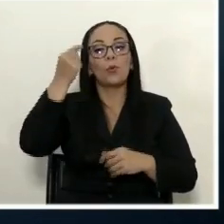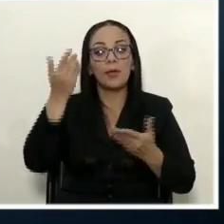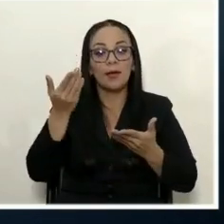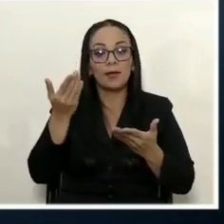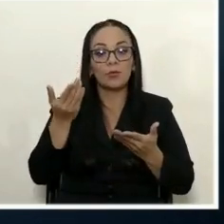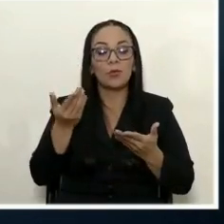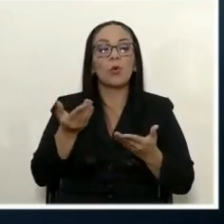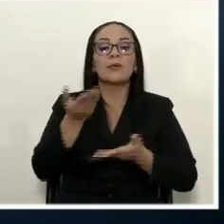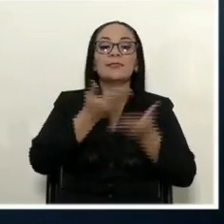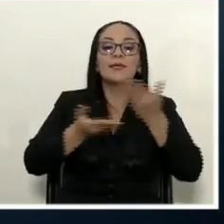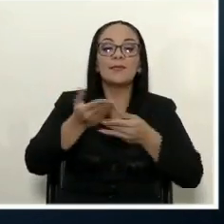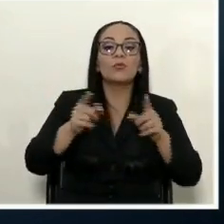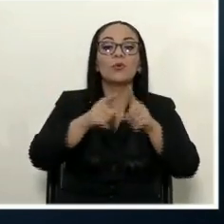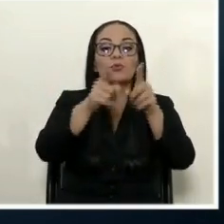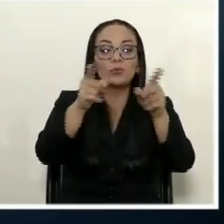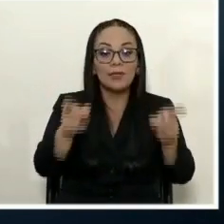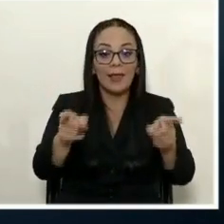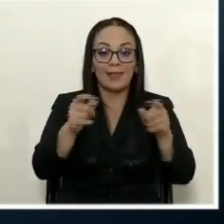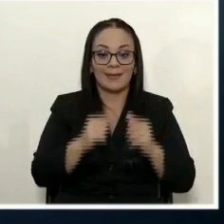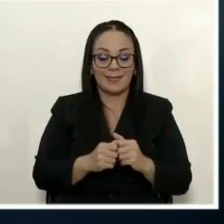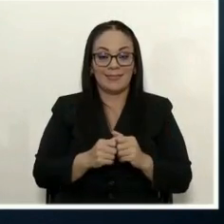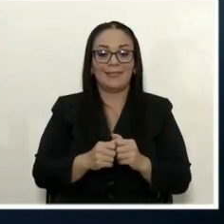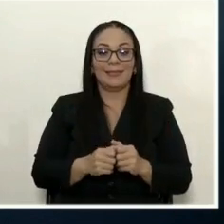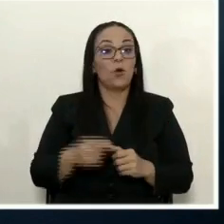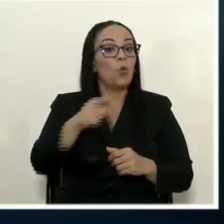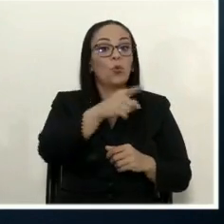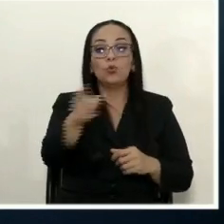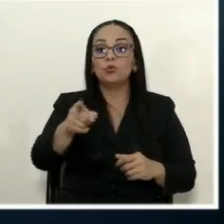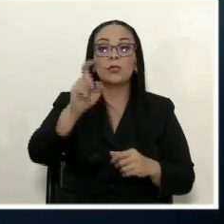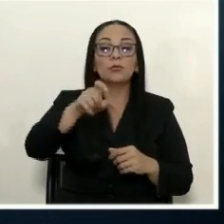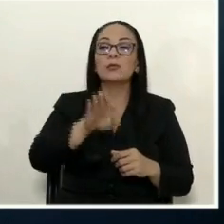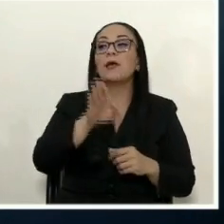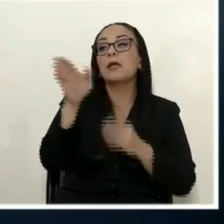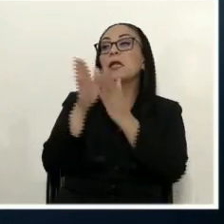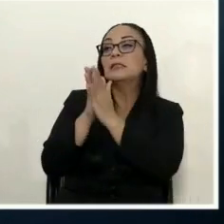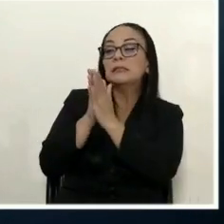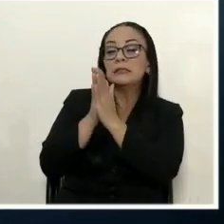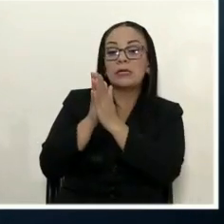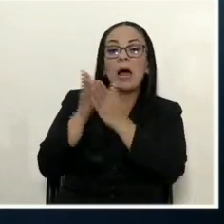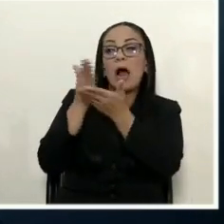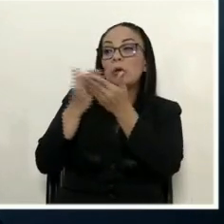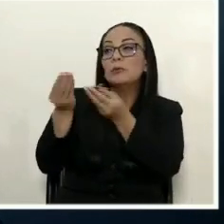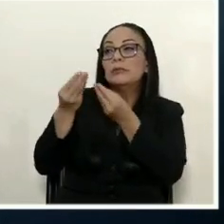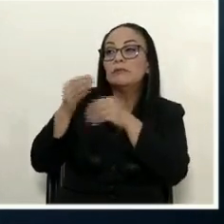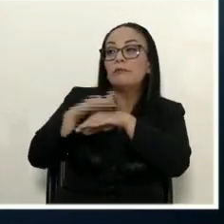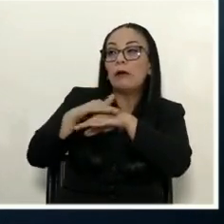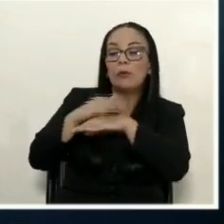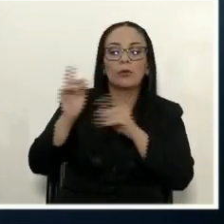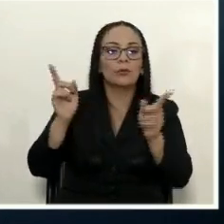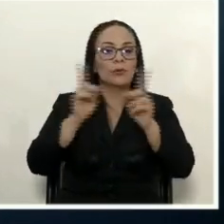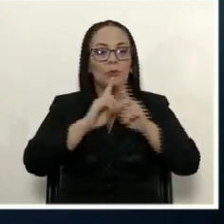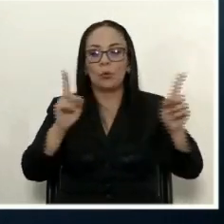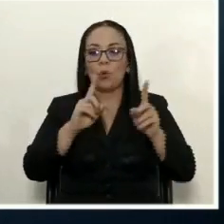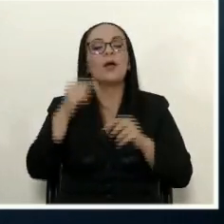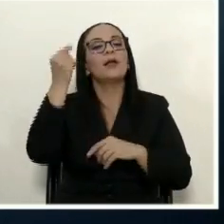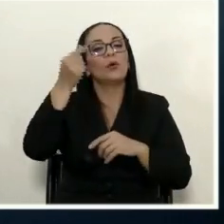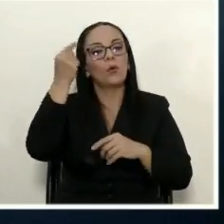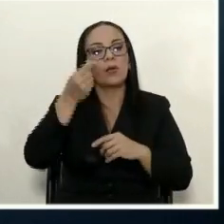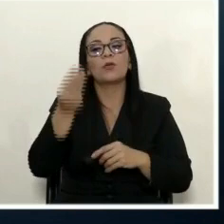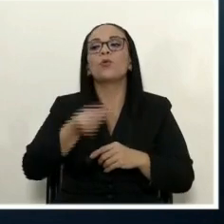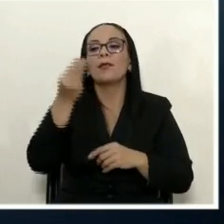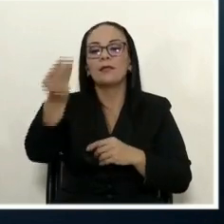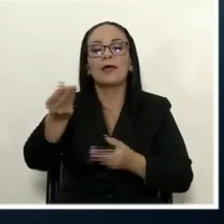a su servicio. Usted no ruega favores cuando el gobierno les da